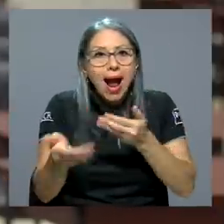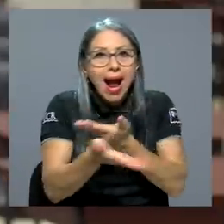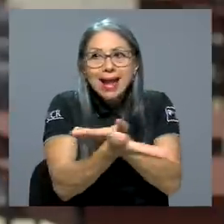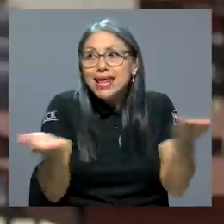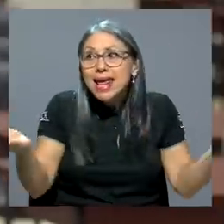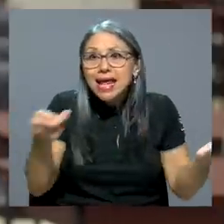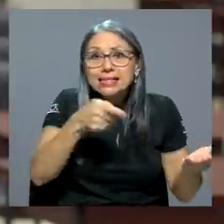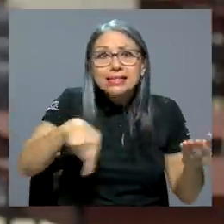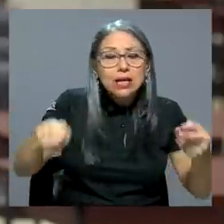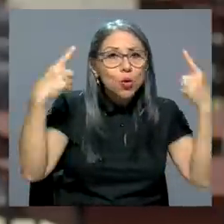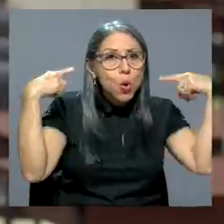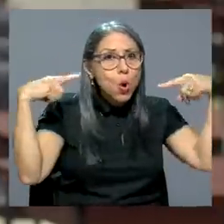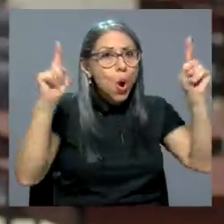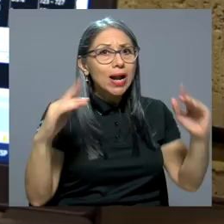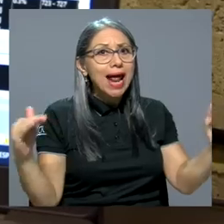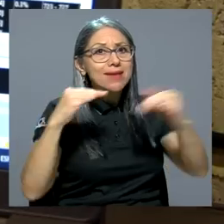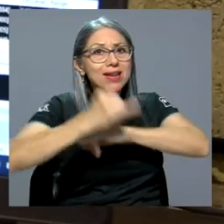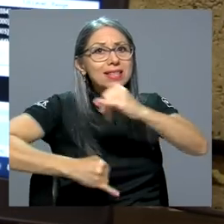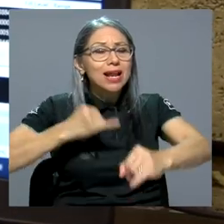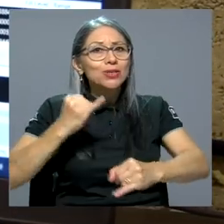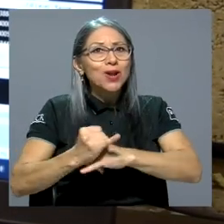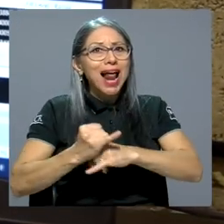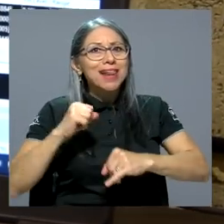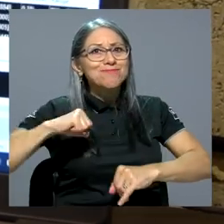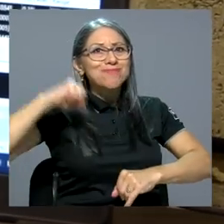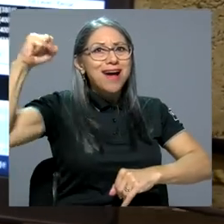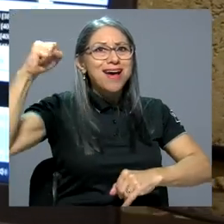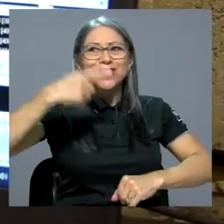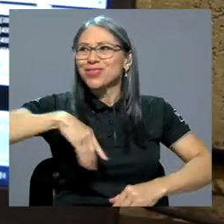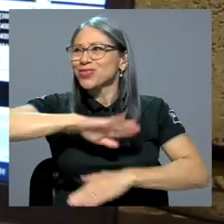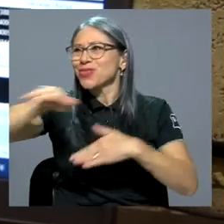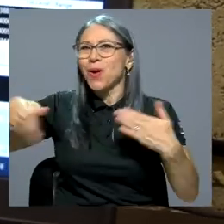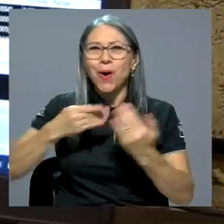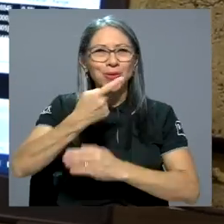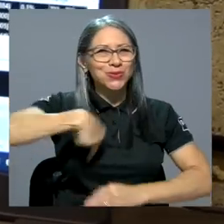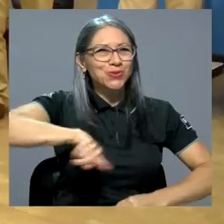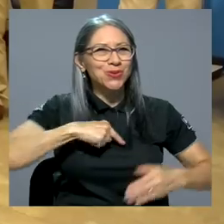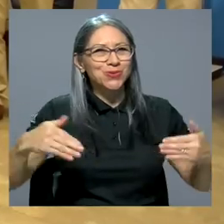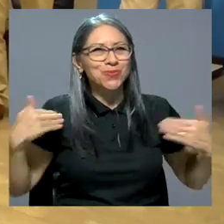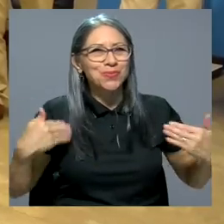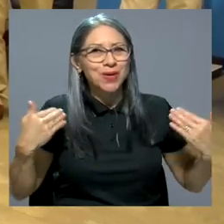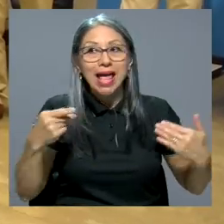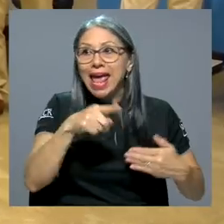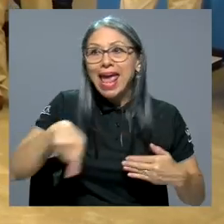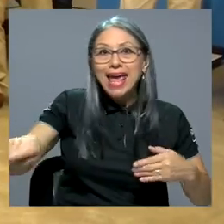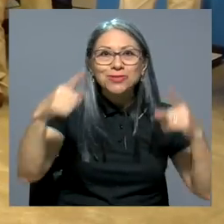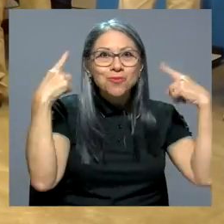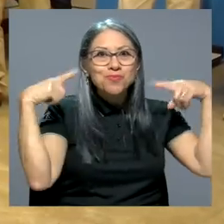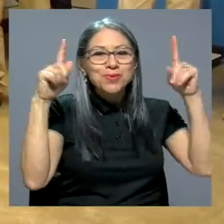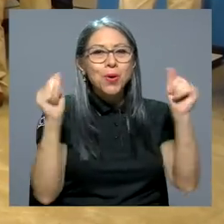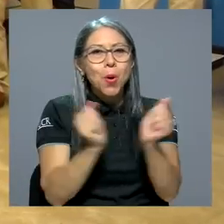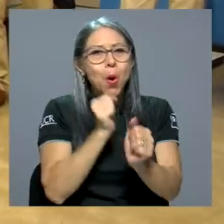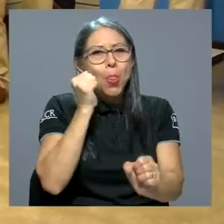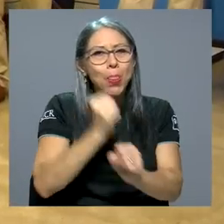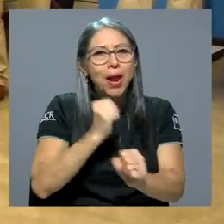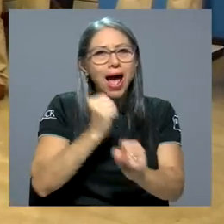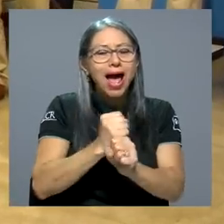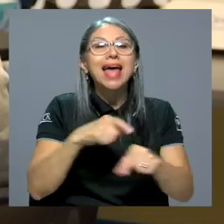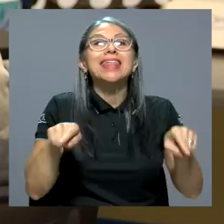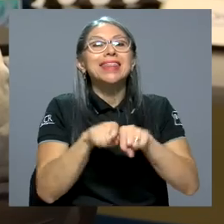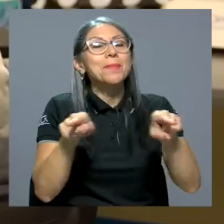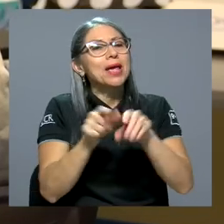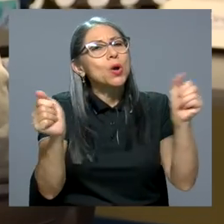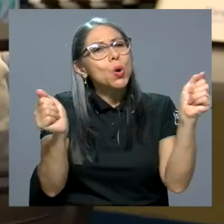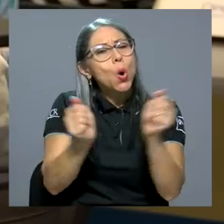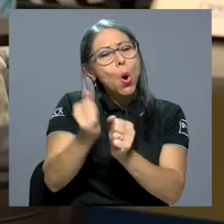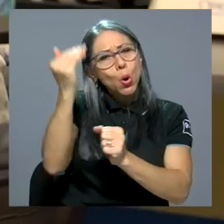triunfos internacionales, nos contentamos todos. Esos triunfos se obtienen con trabajo, pero también con la generación